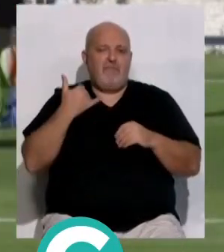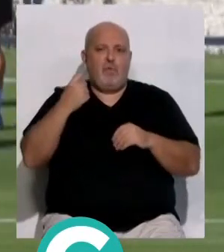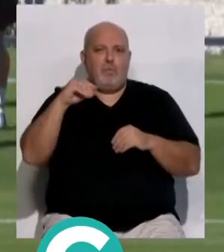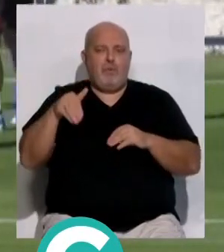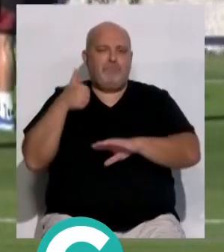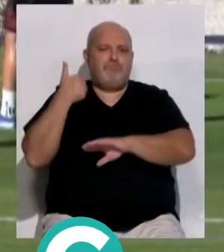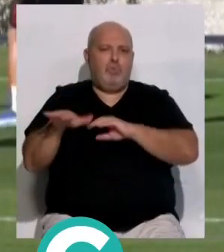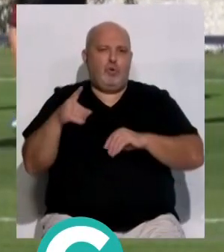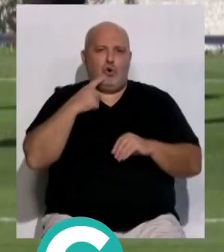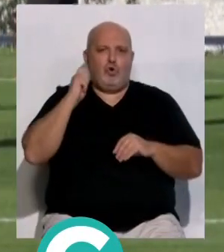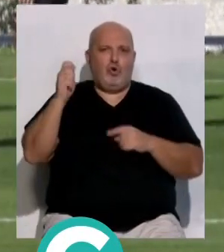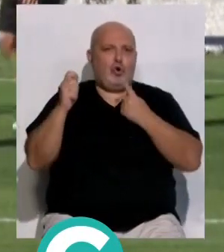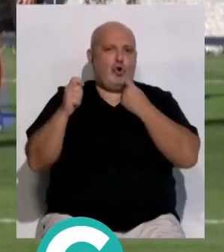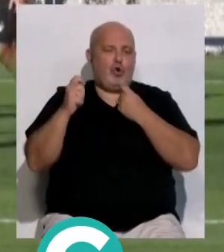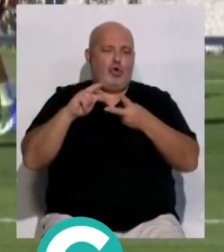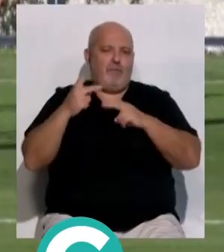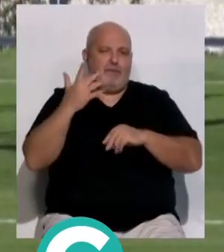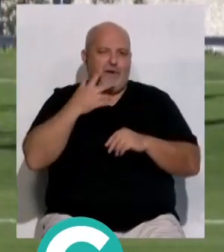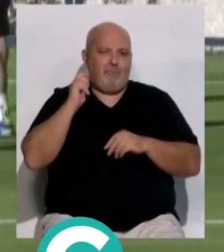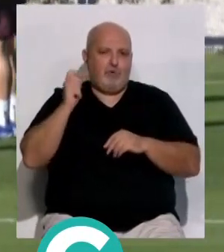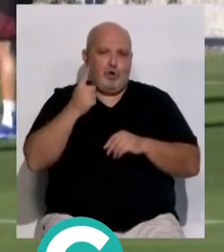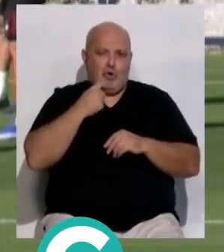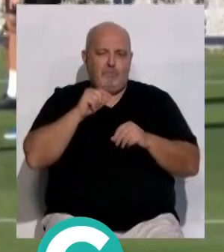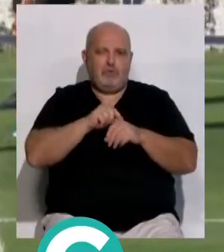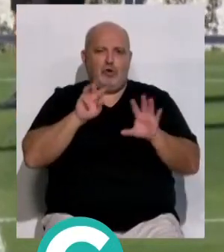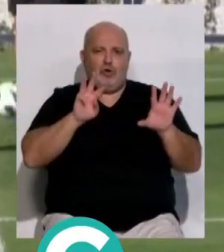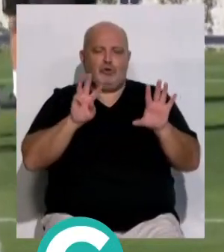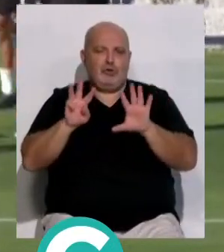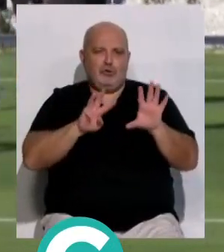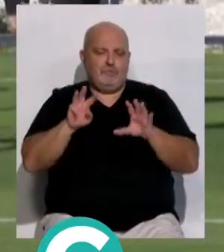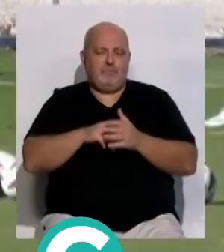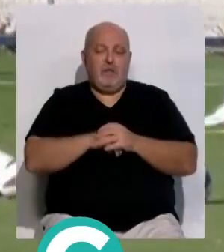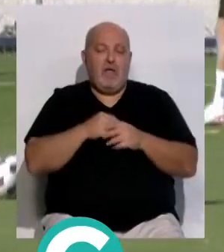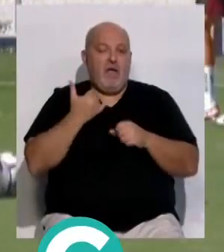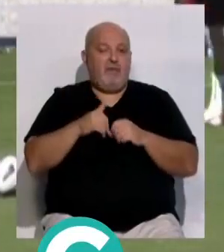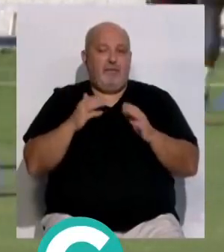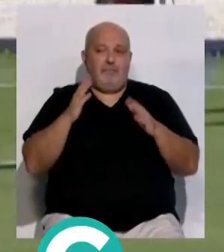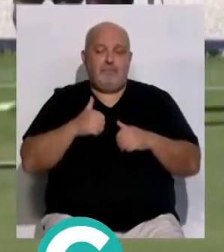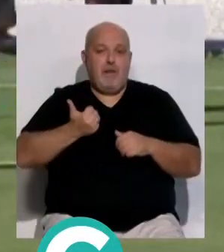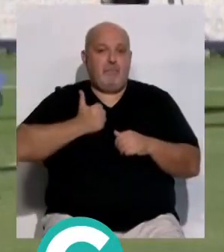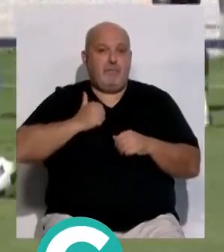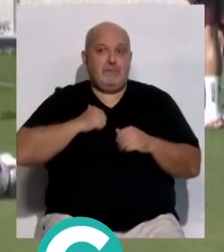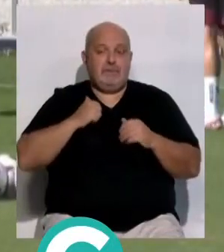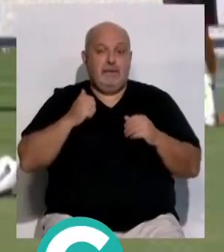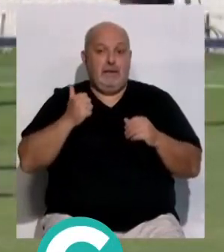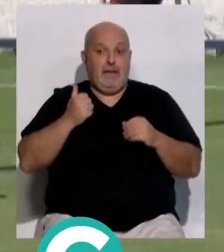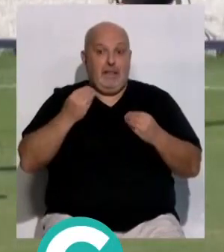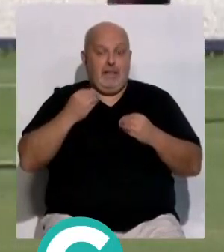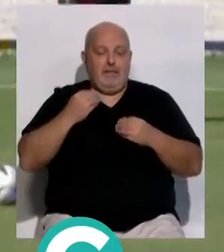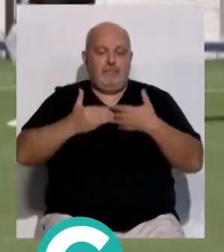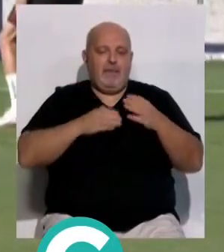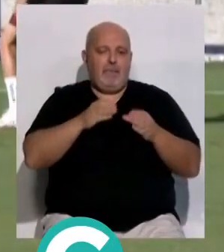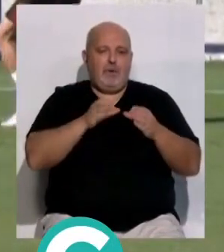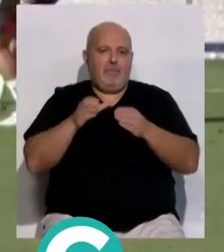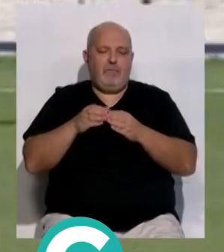uno menos tras la expulsión por doble amarilla de Mumín minuto 88 pero no habría tiempo para aprovechar la superioridad numérica y ambos